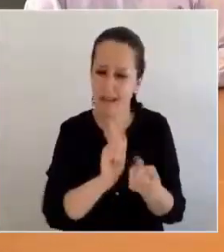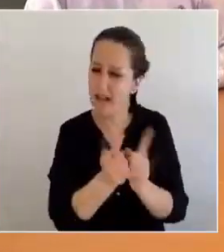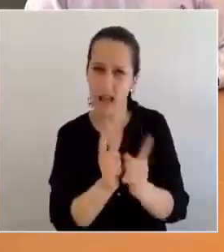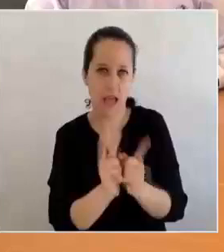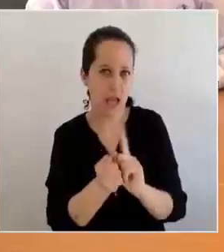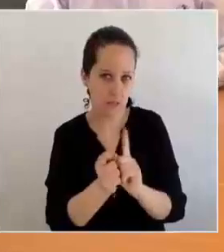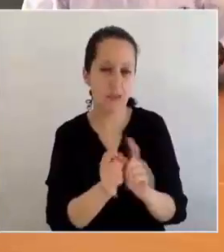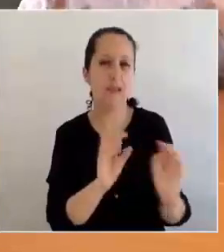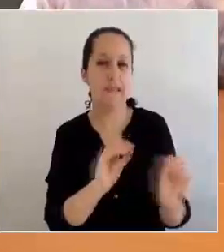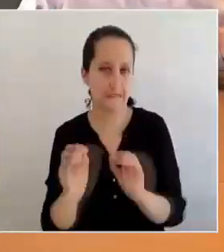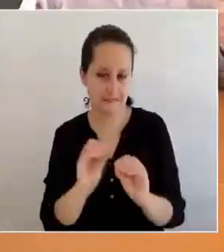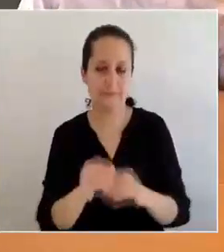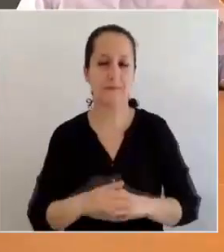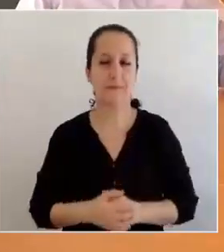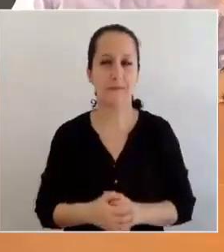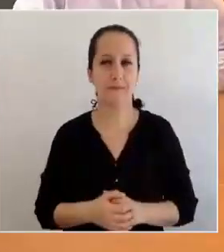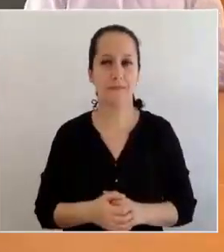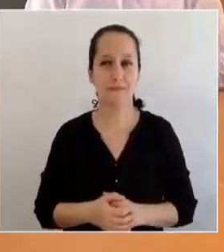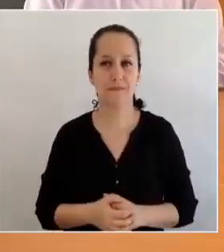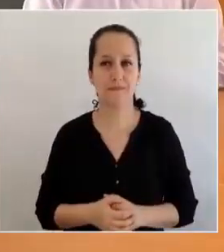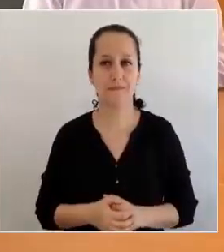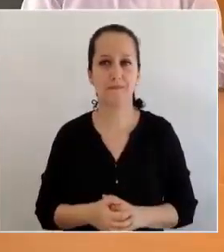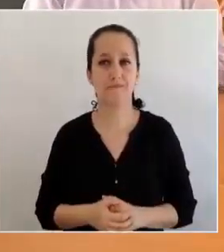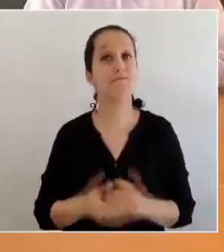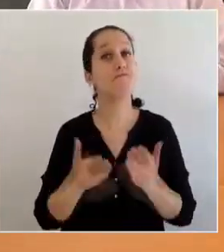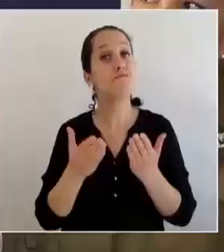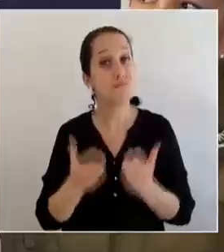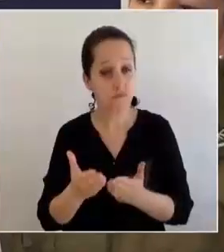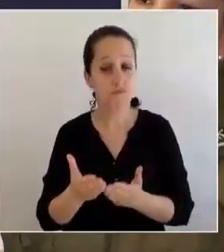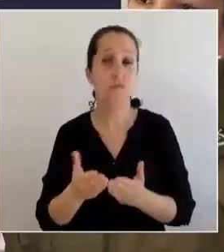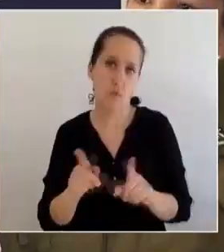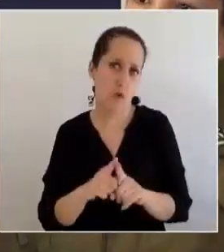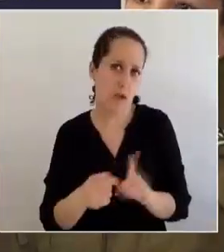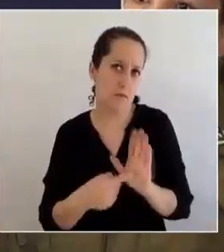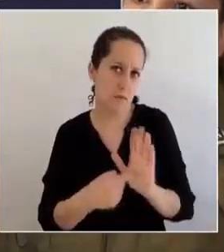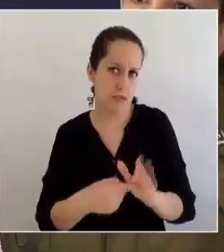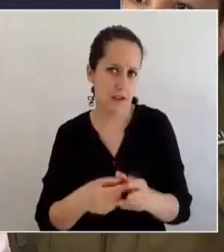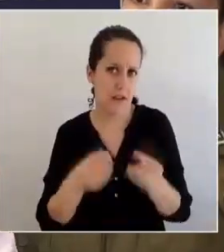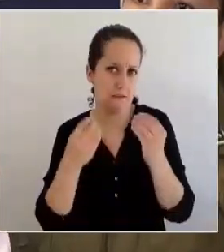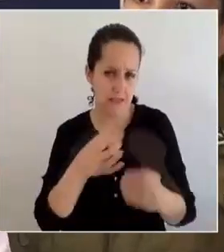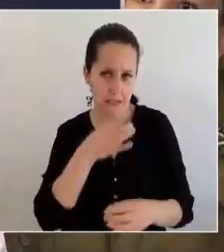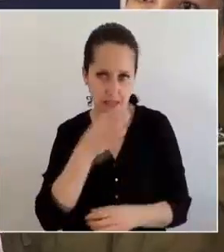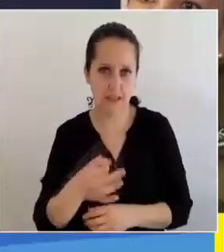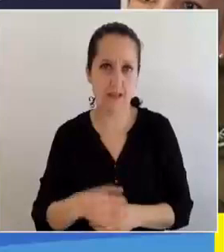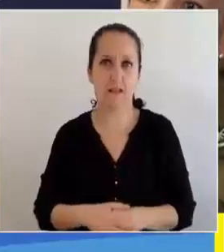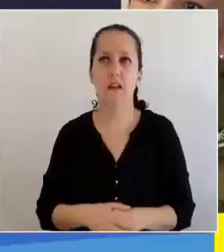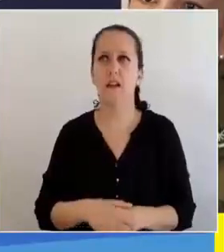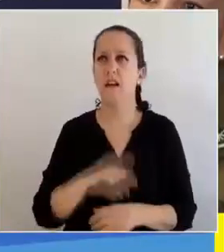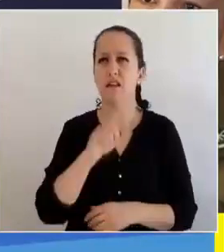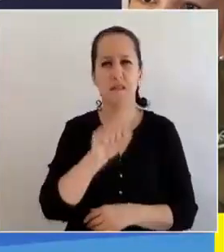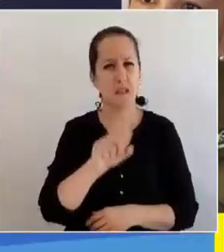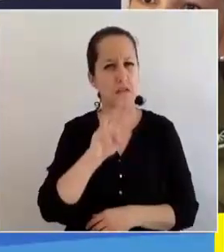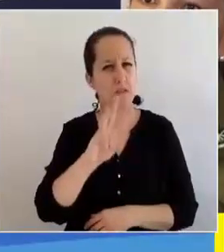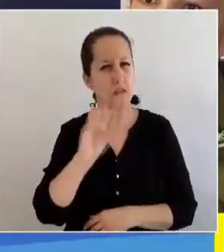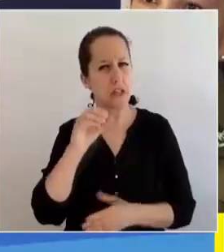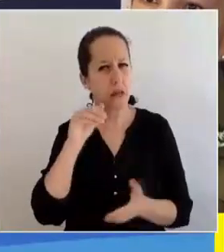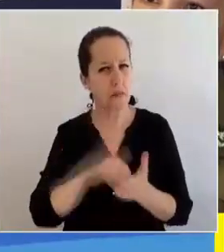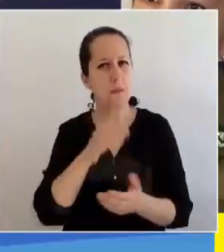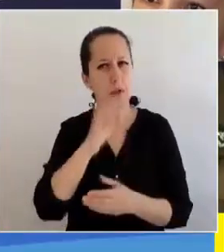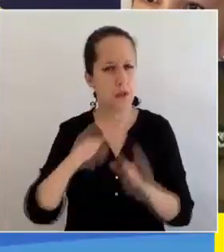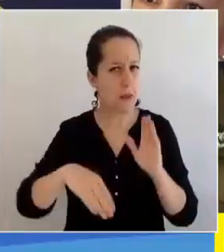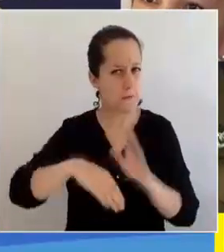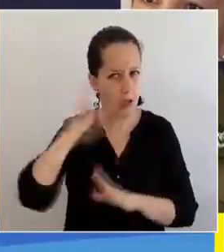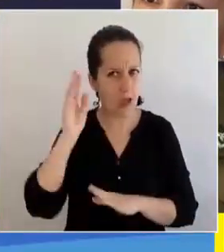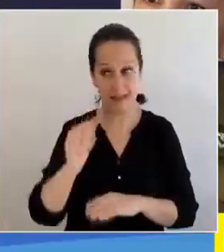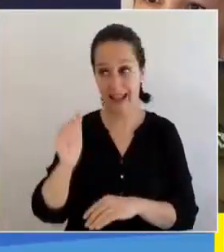tuvo que reagendarse. Hay varias cosas que vale la pena destacar. Las más de 130 mil personas que